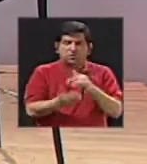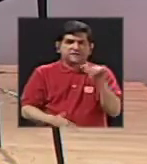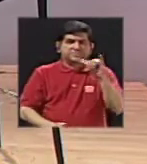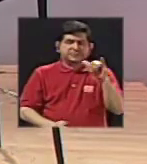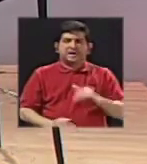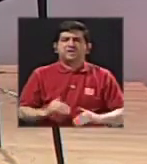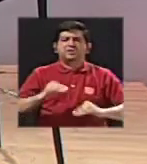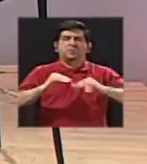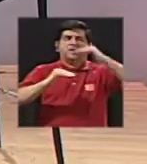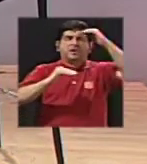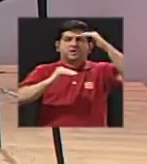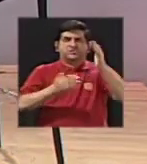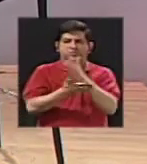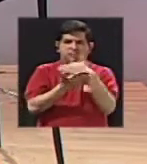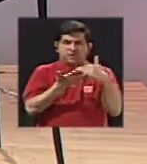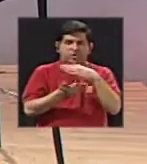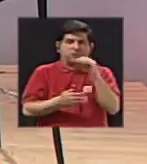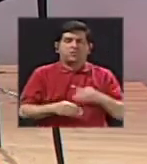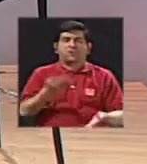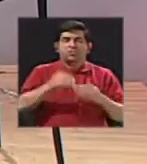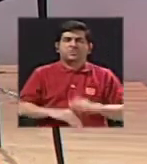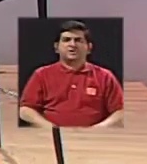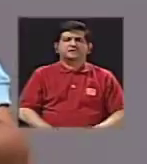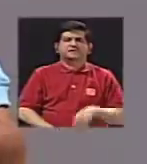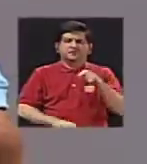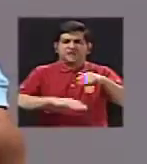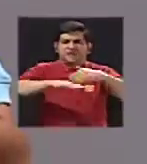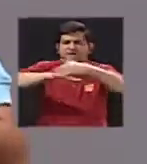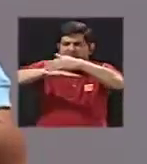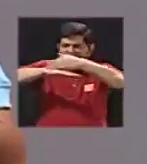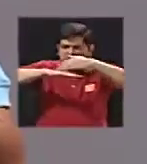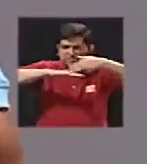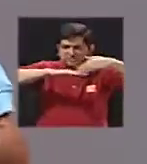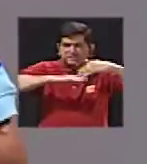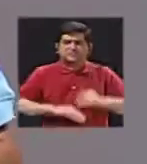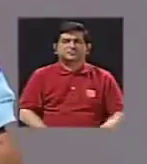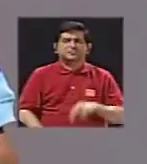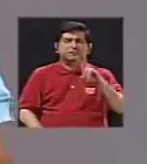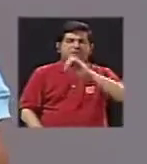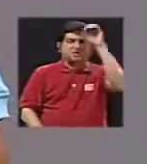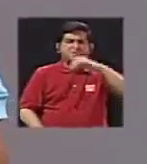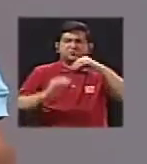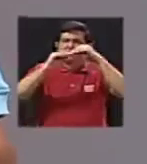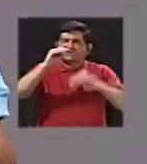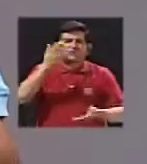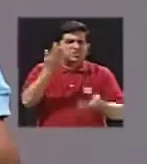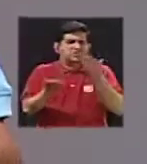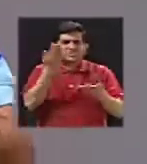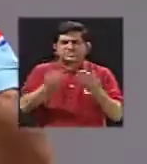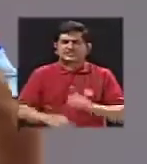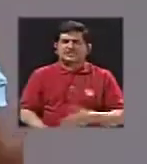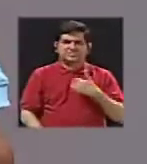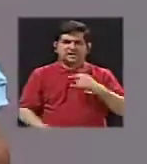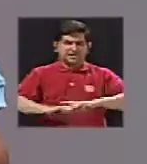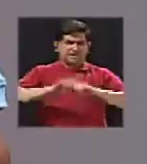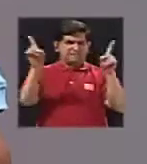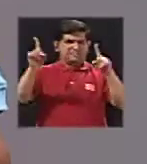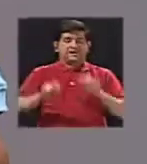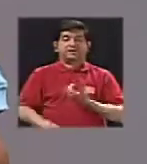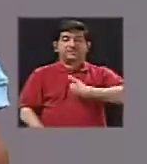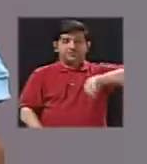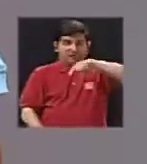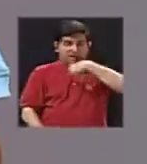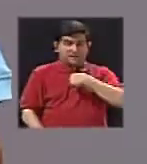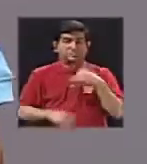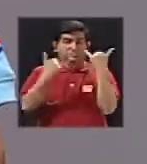va a ser muy similar o inclusive en las orillas. Tenemos cambios de menos de un 20% con respecto al otro. Y ya para nosotros,